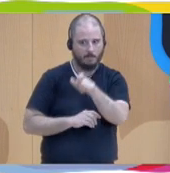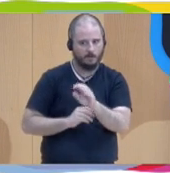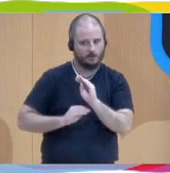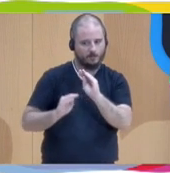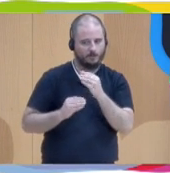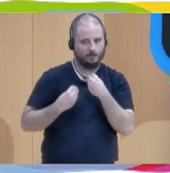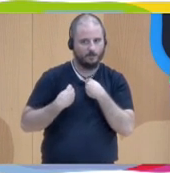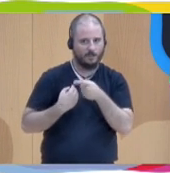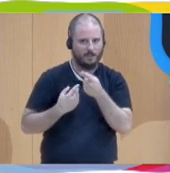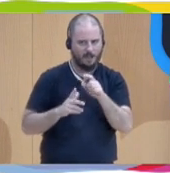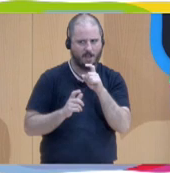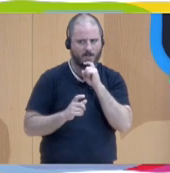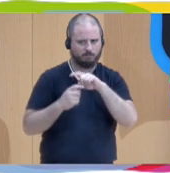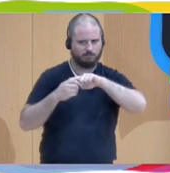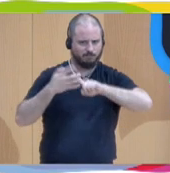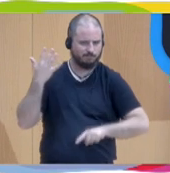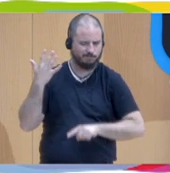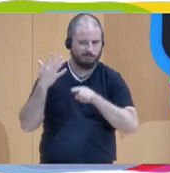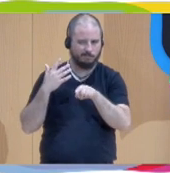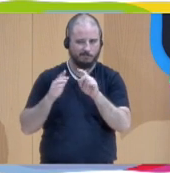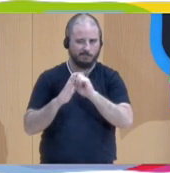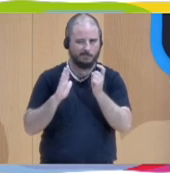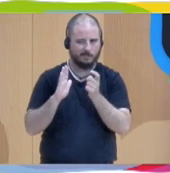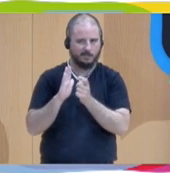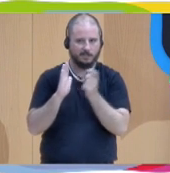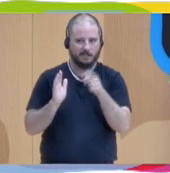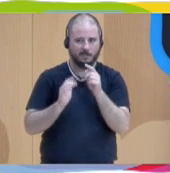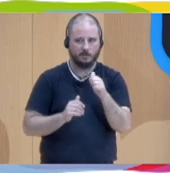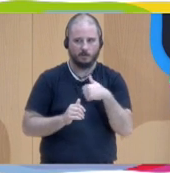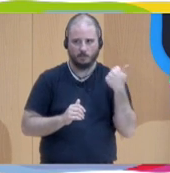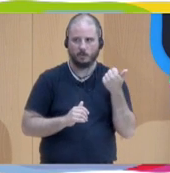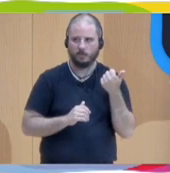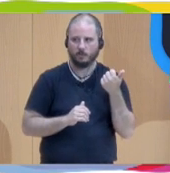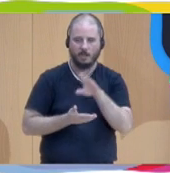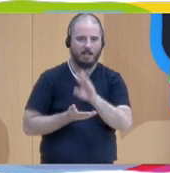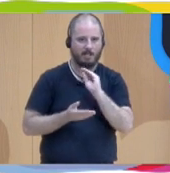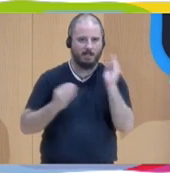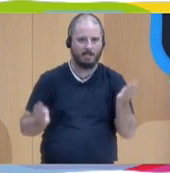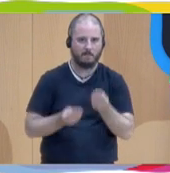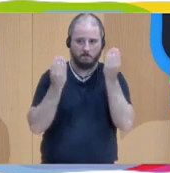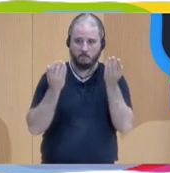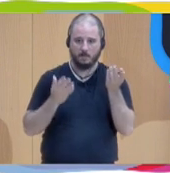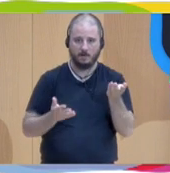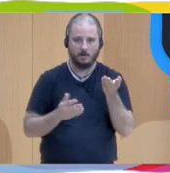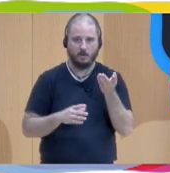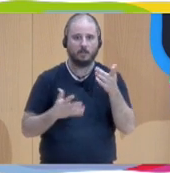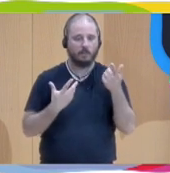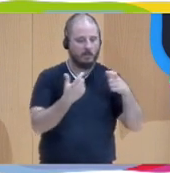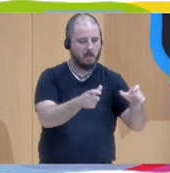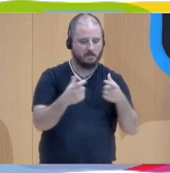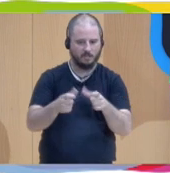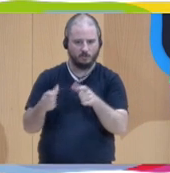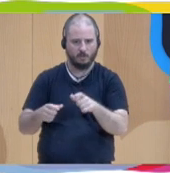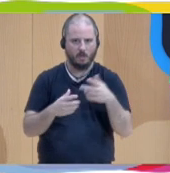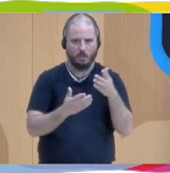integridad en sus dificultades y en sus oportunidades y hacerlo rompiendo esa sectorización que hay